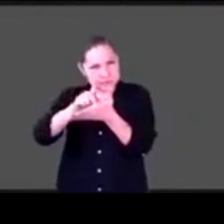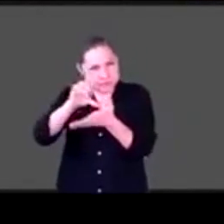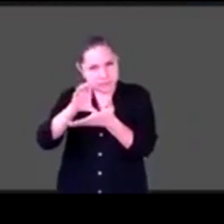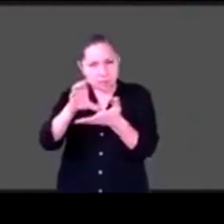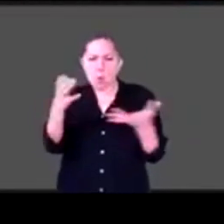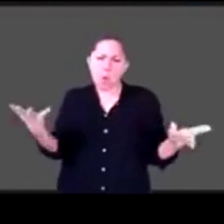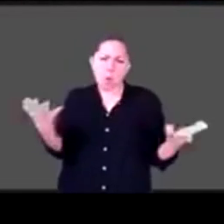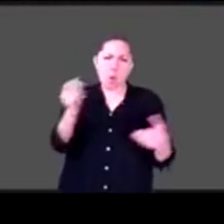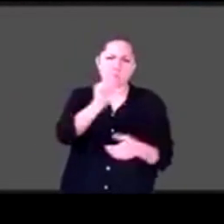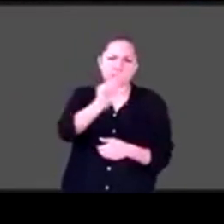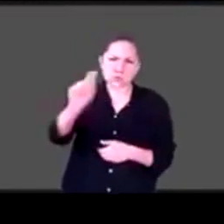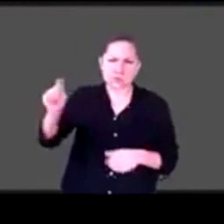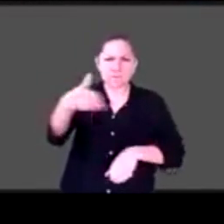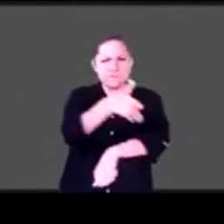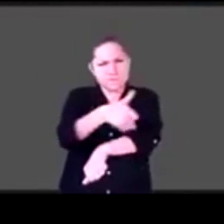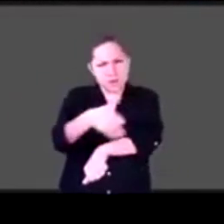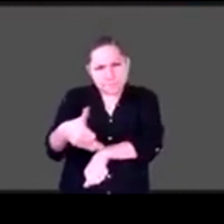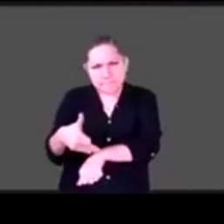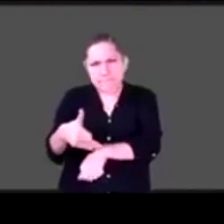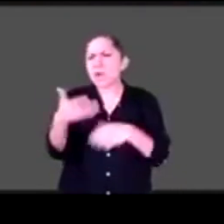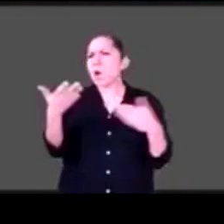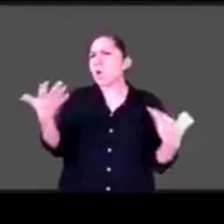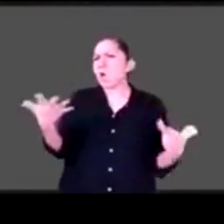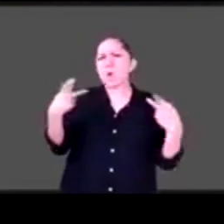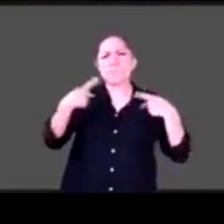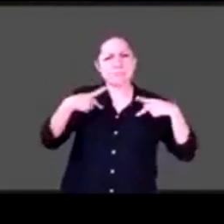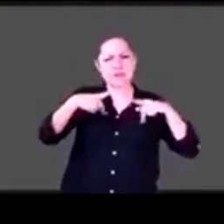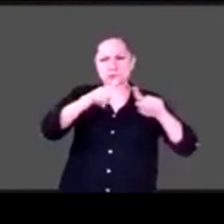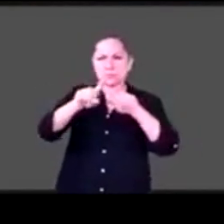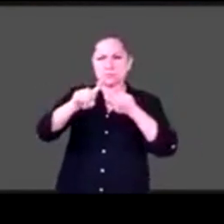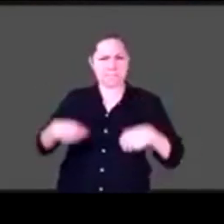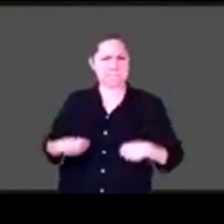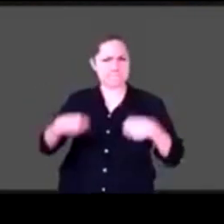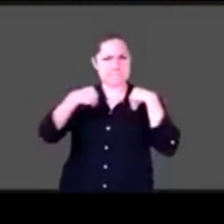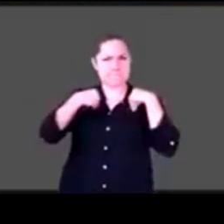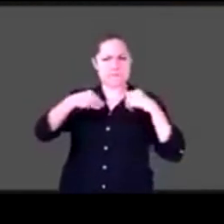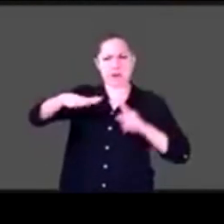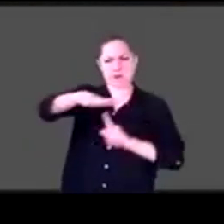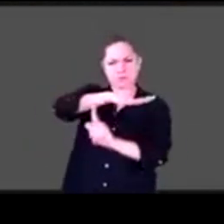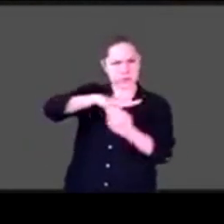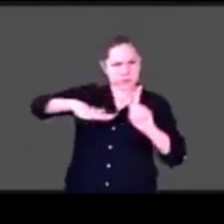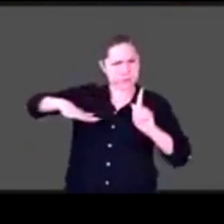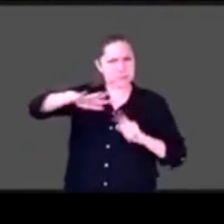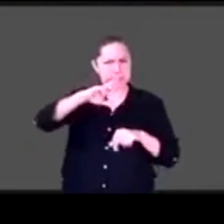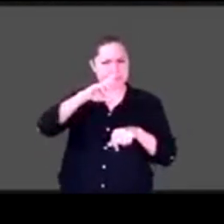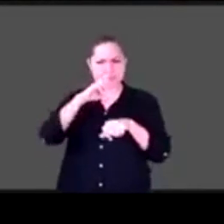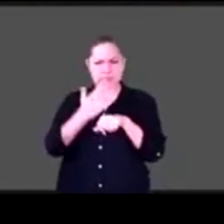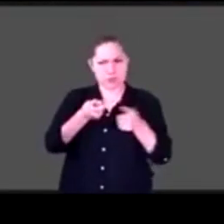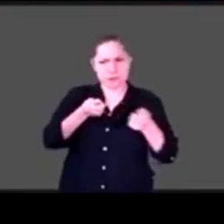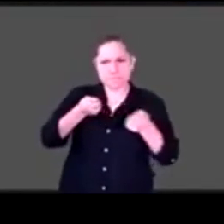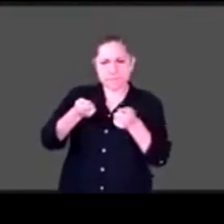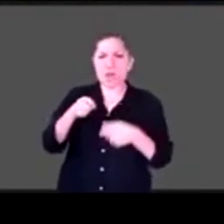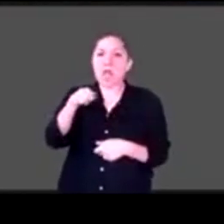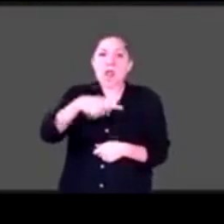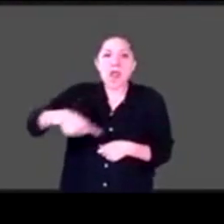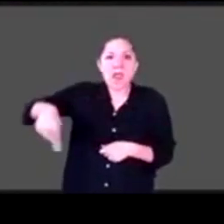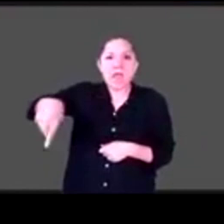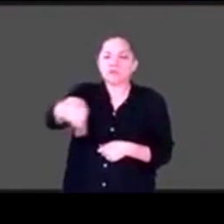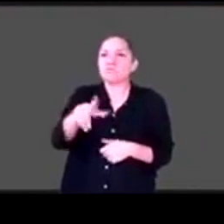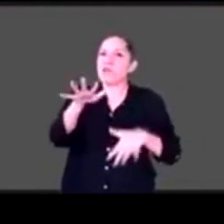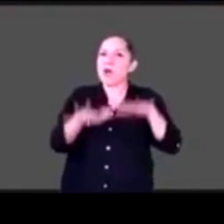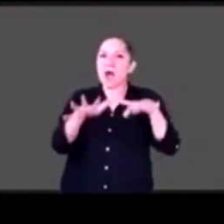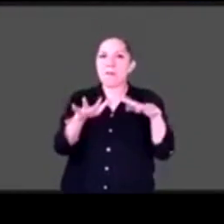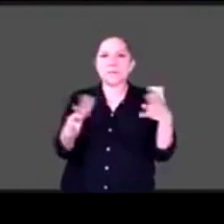con los que son los comuneros, y eso implica también riesgos muy fuertes. Y, por otro